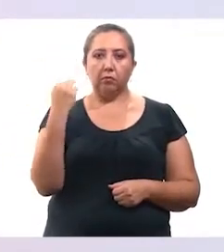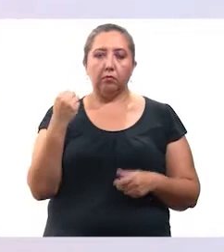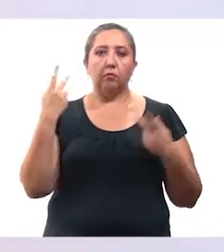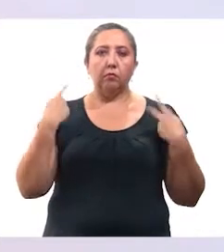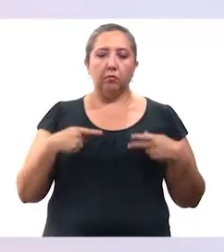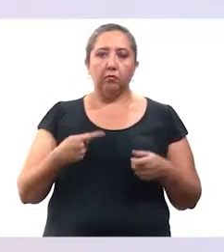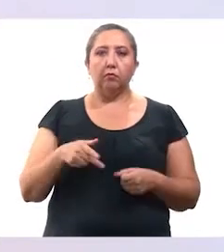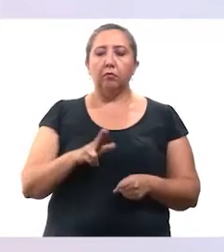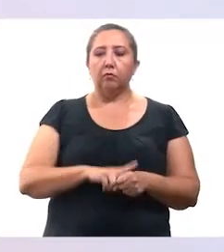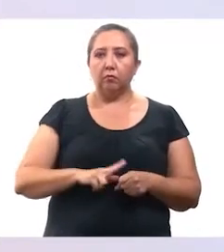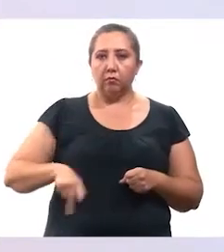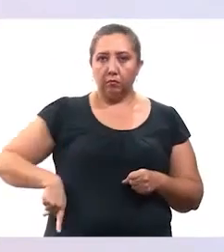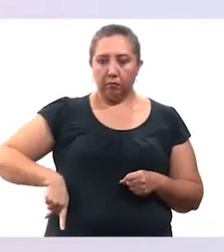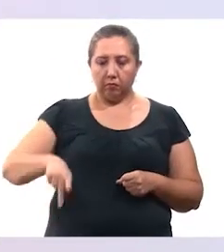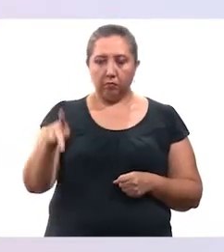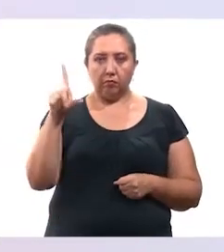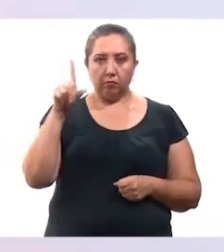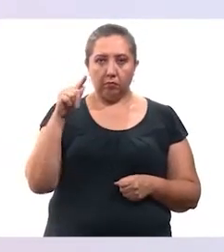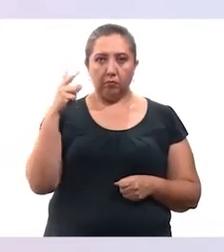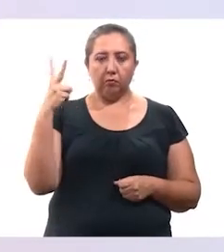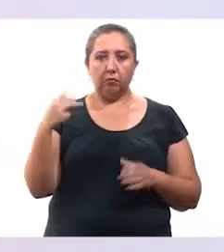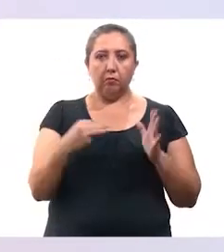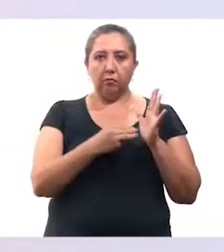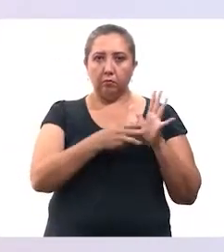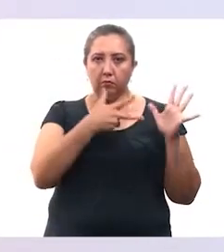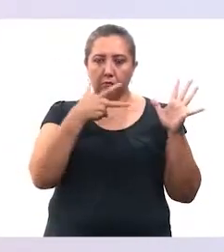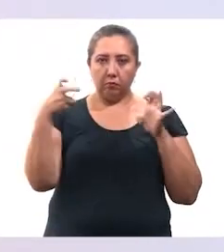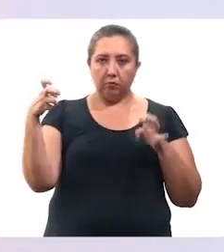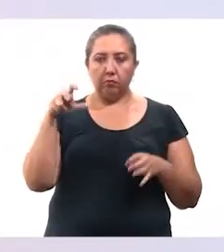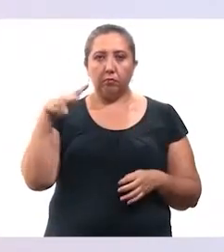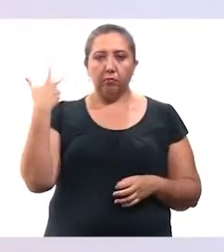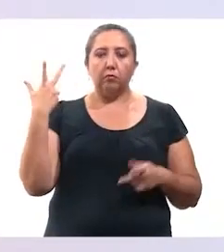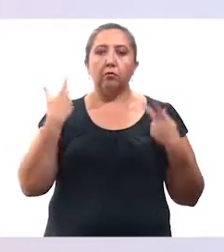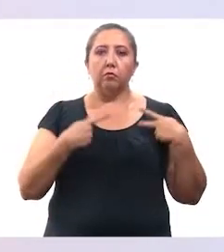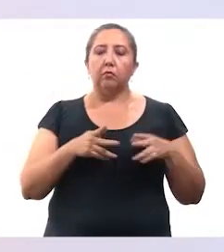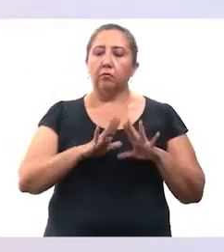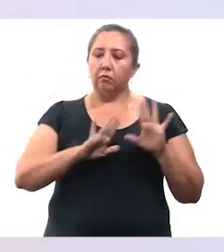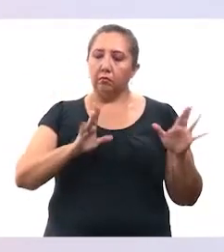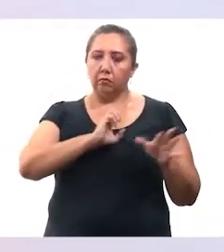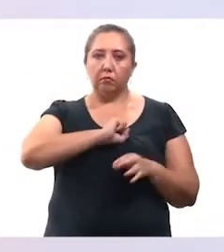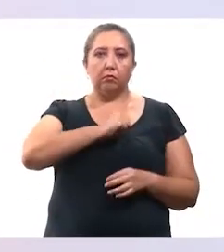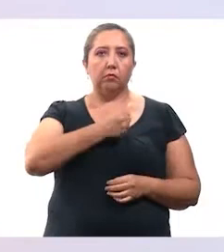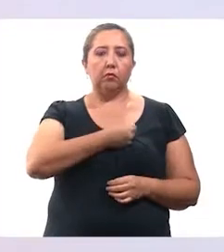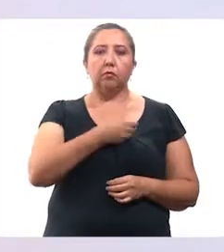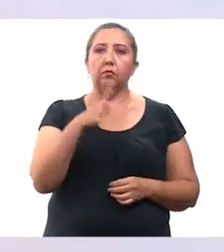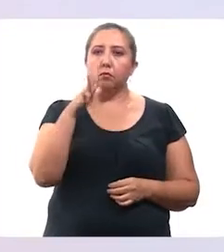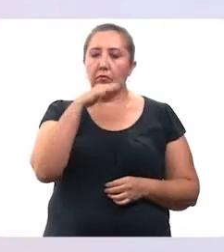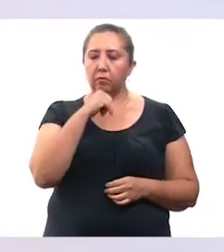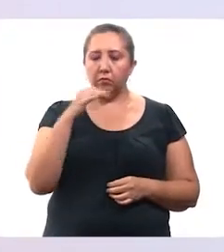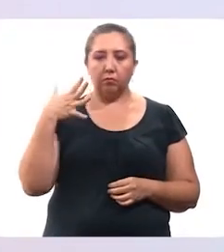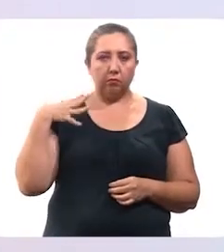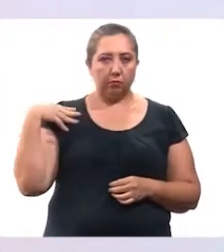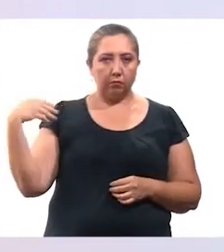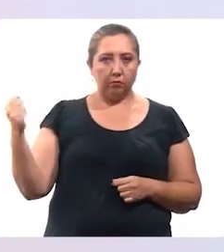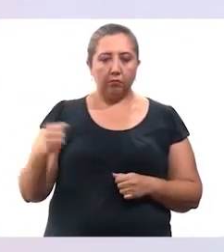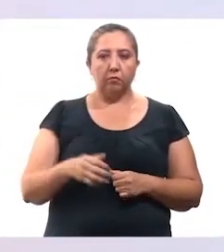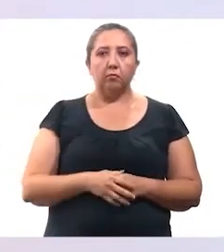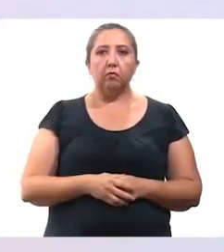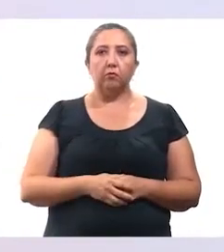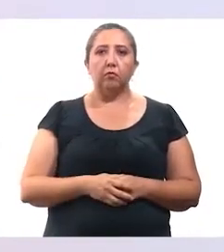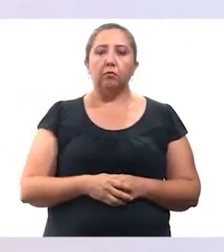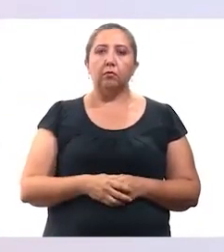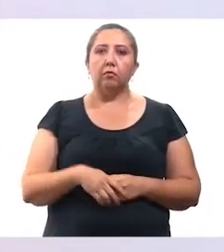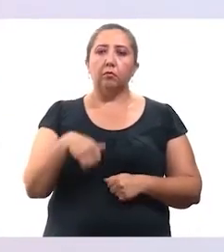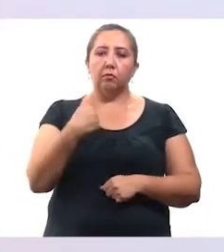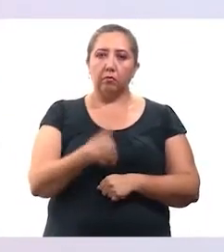koronavirus, 432 tukajilho, 59 kanasin, 58 progreso, 40 tisimin, 35 valladolid, 32